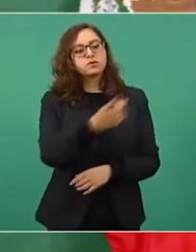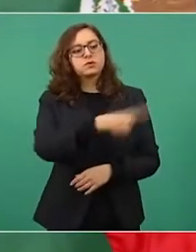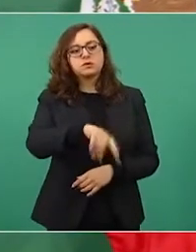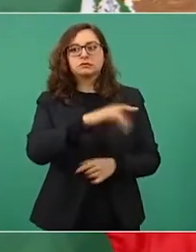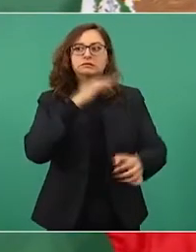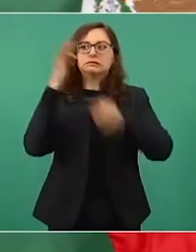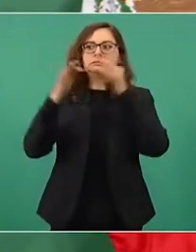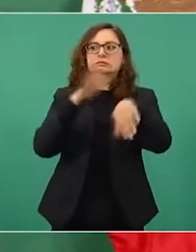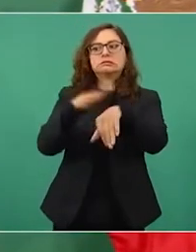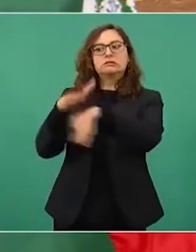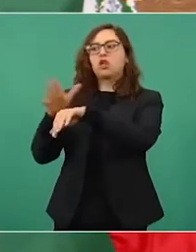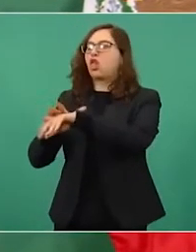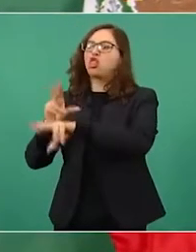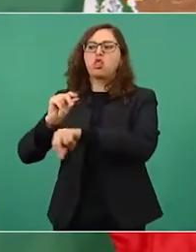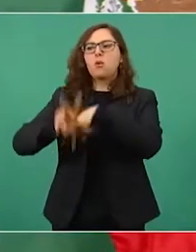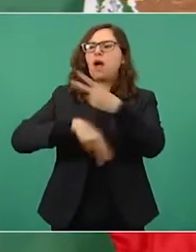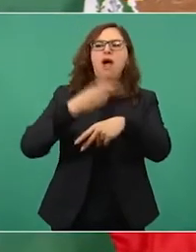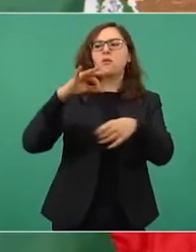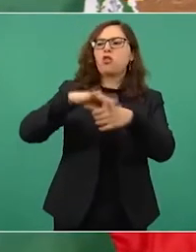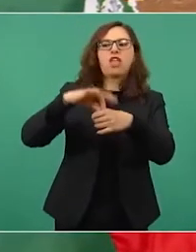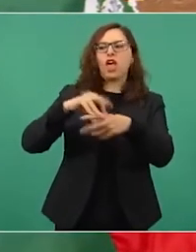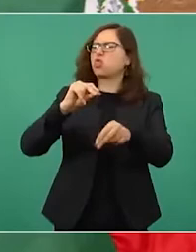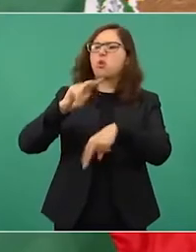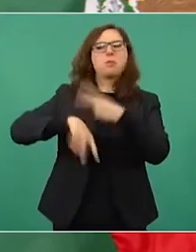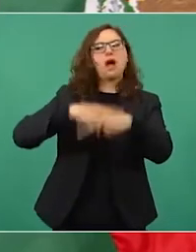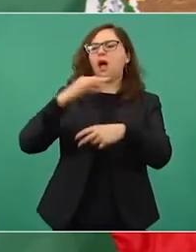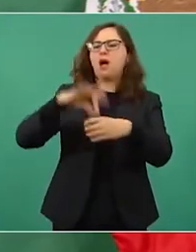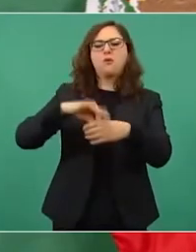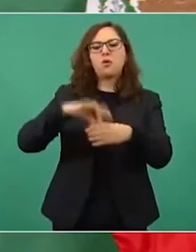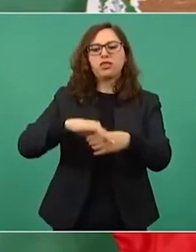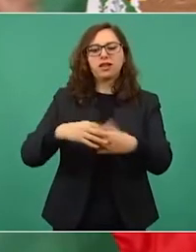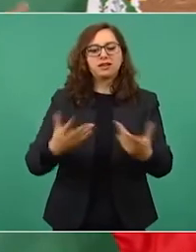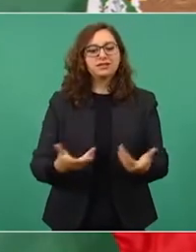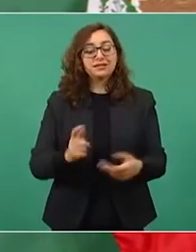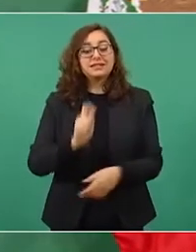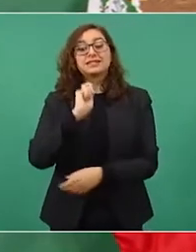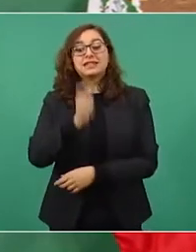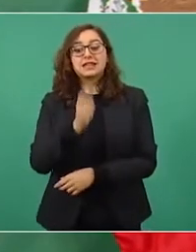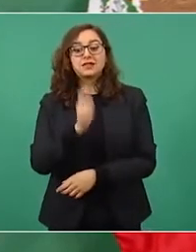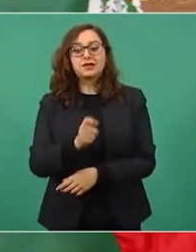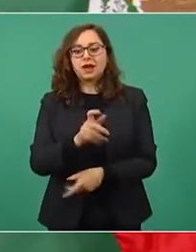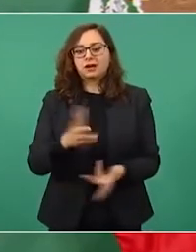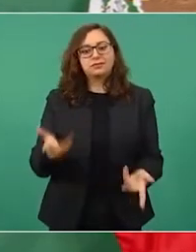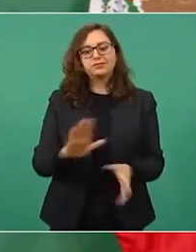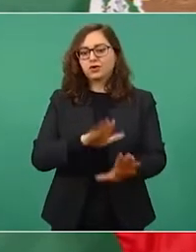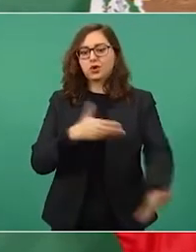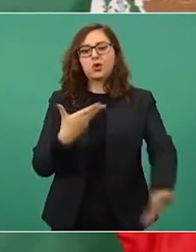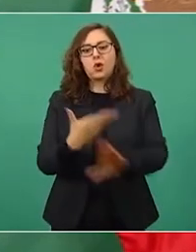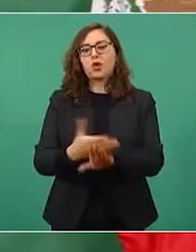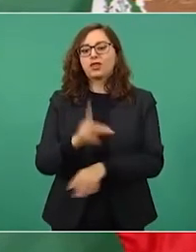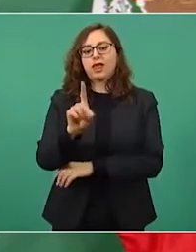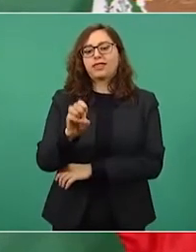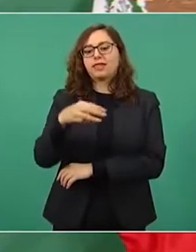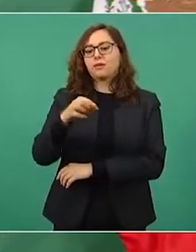la antidemocracia al descubierto.